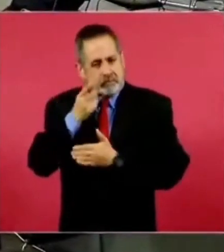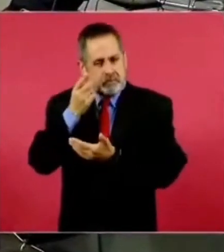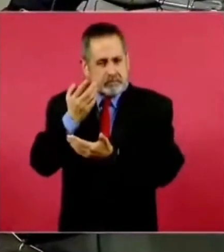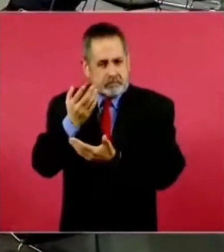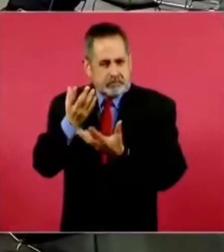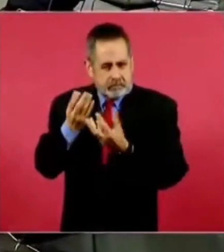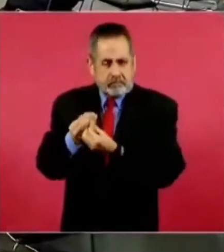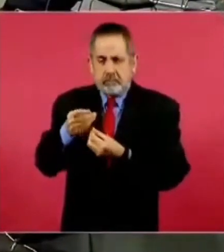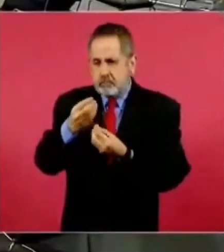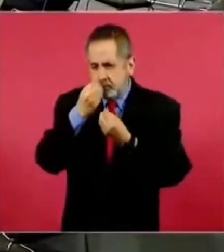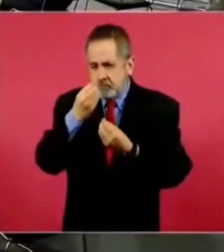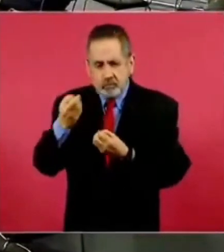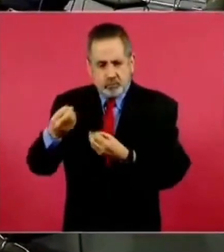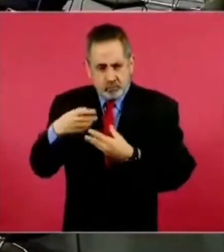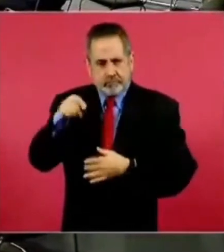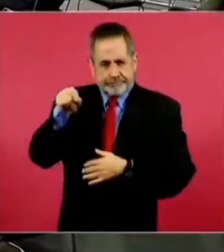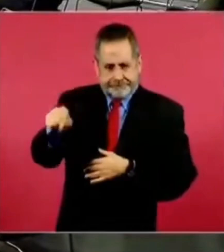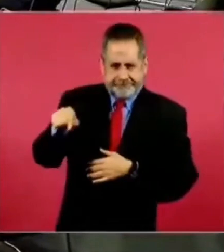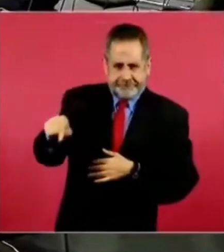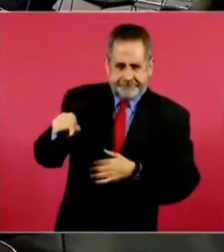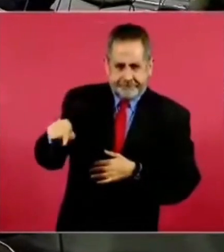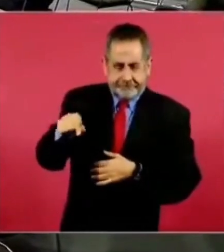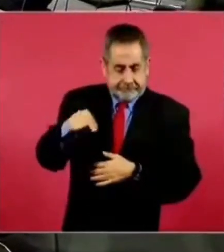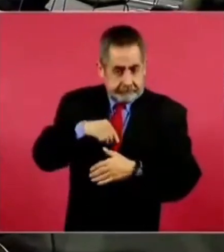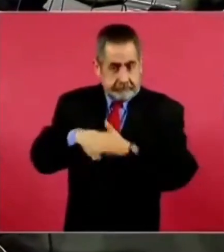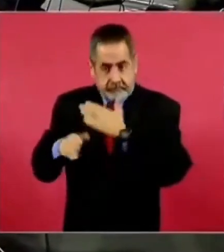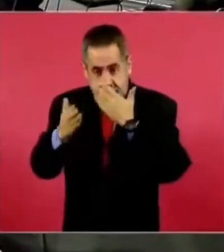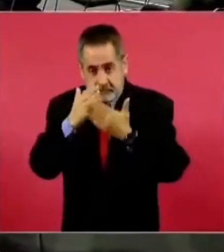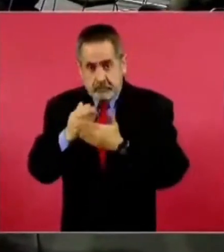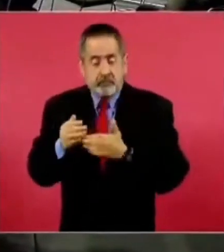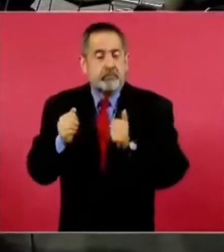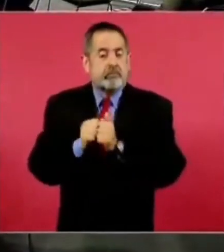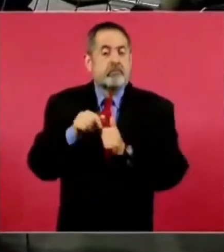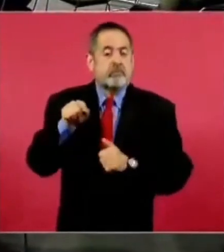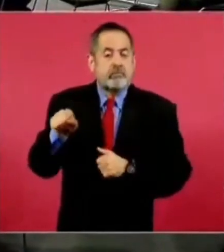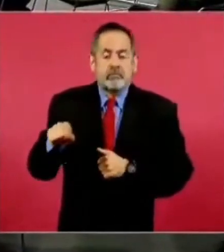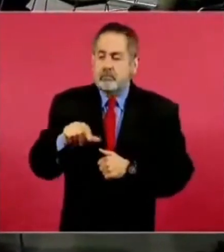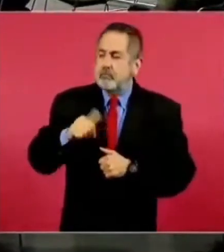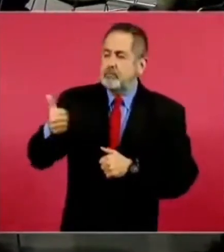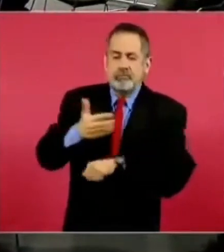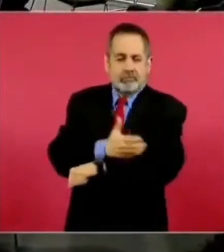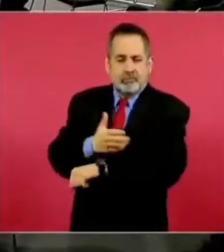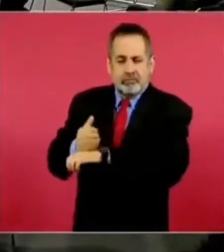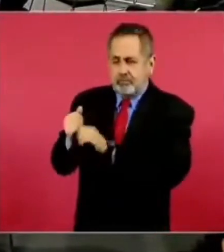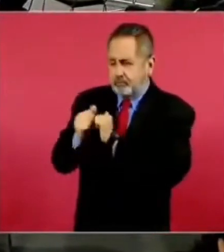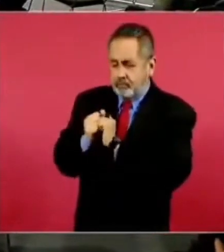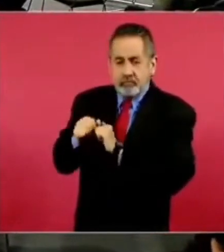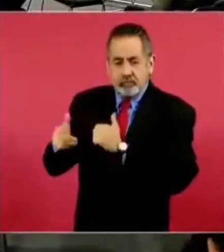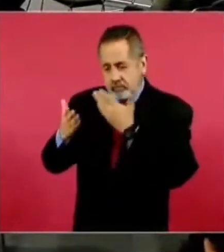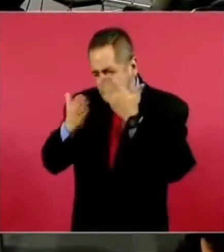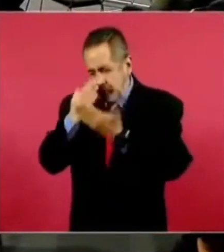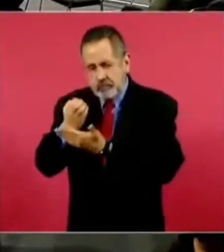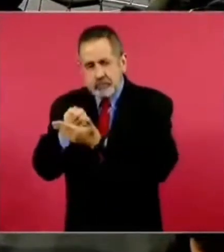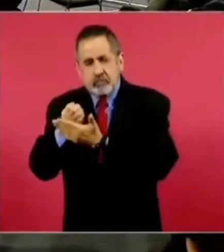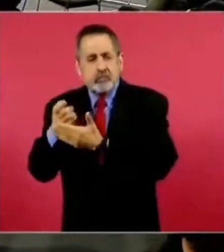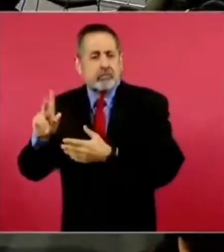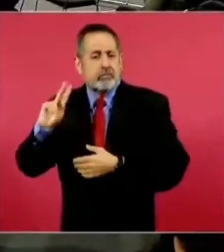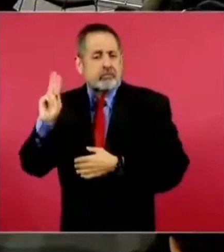comida y hospedaje con un paisano que estudia economía en el poli